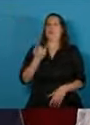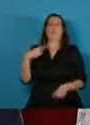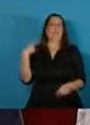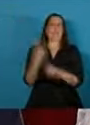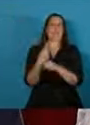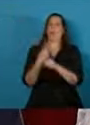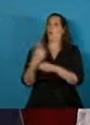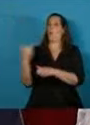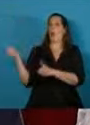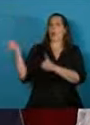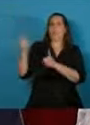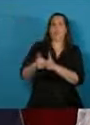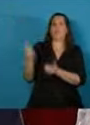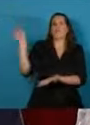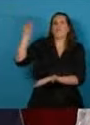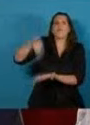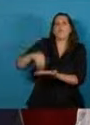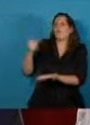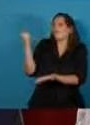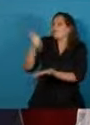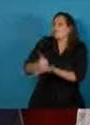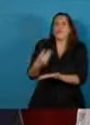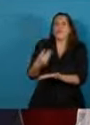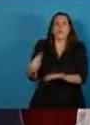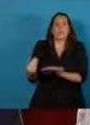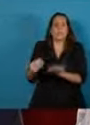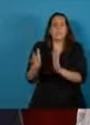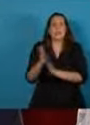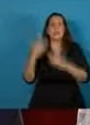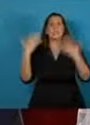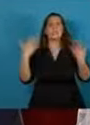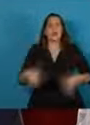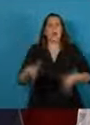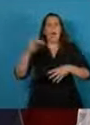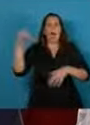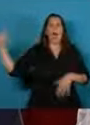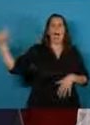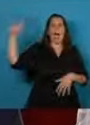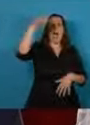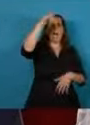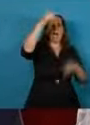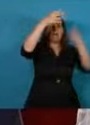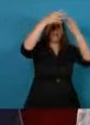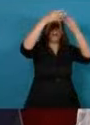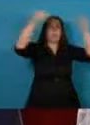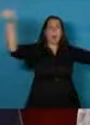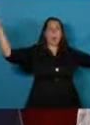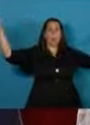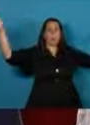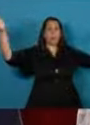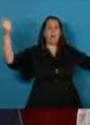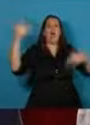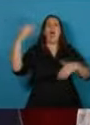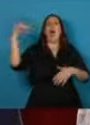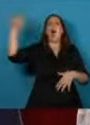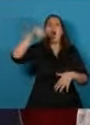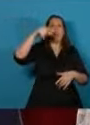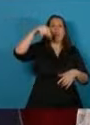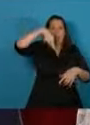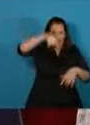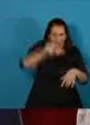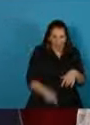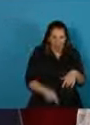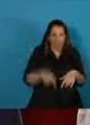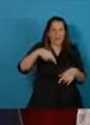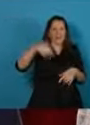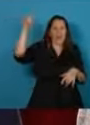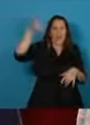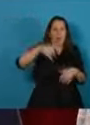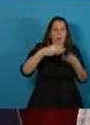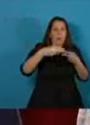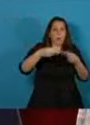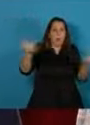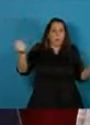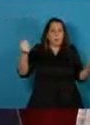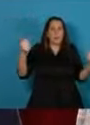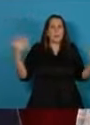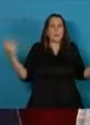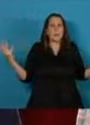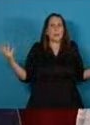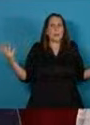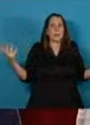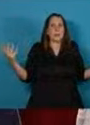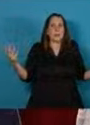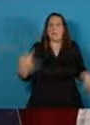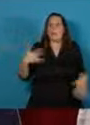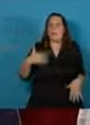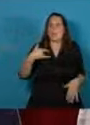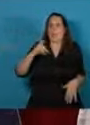un avión que estaba cruzando el Cabo de Hornos con destino a la Antártida así que ya instruí al ministro de defensa para